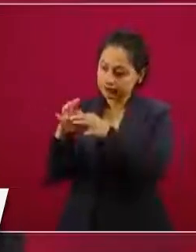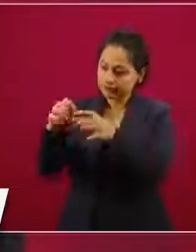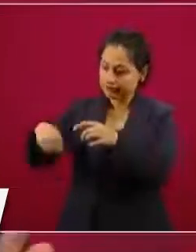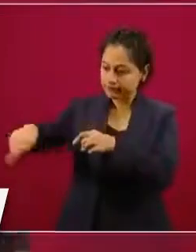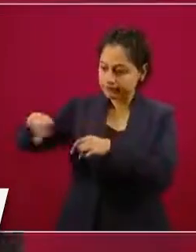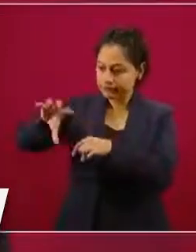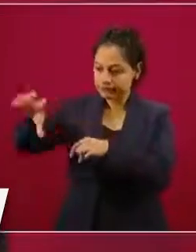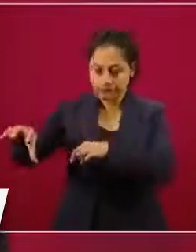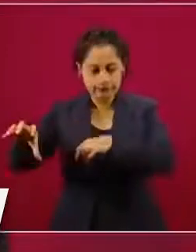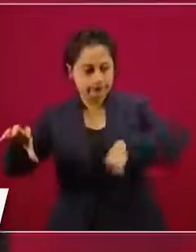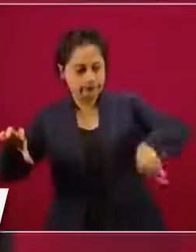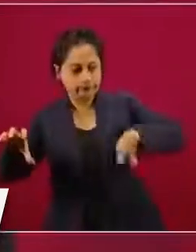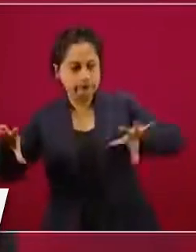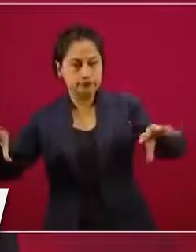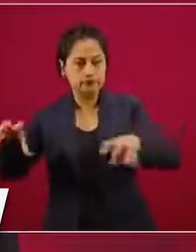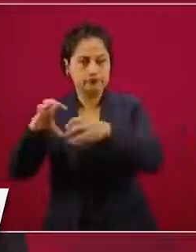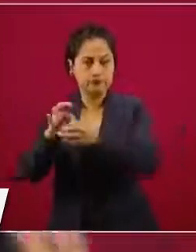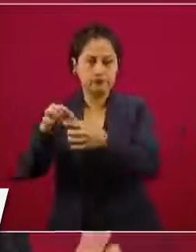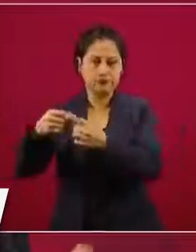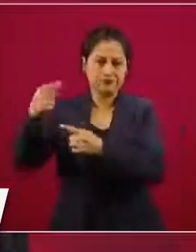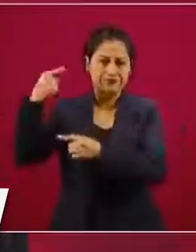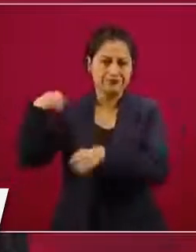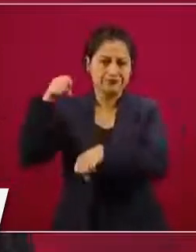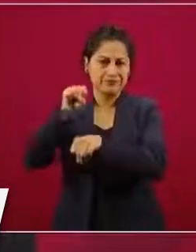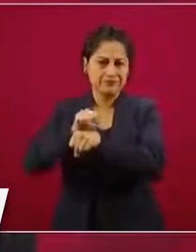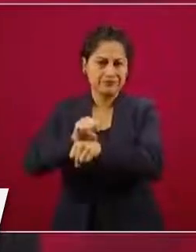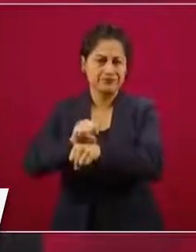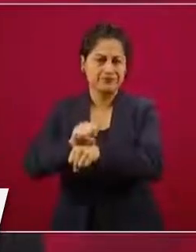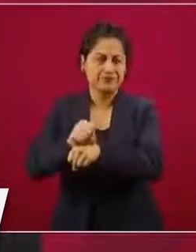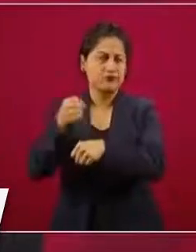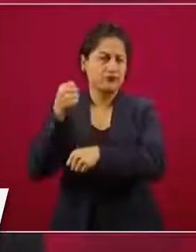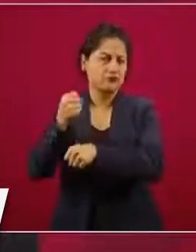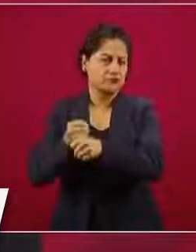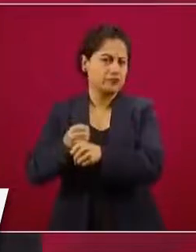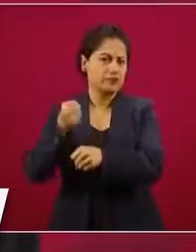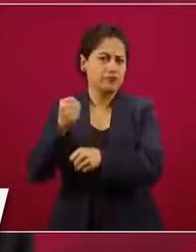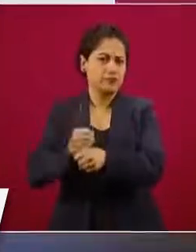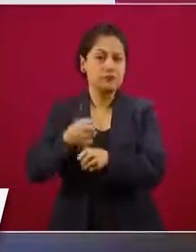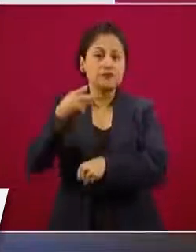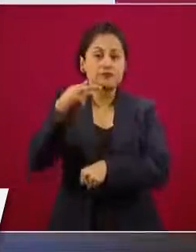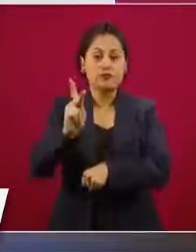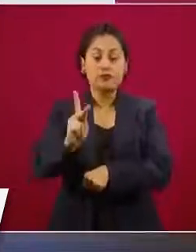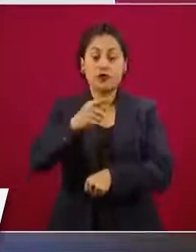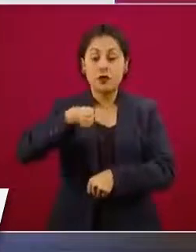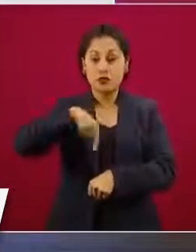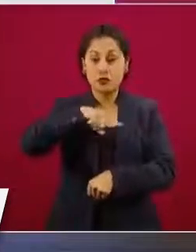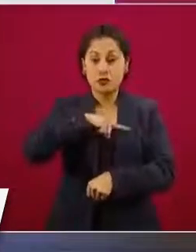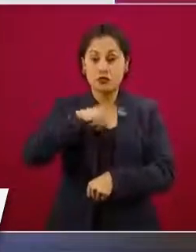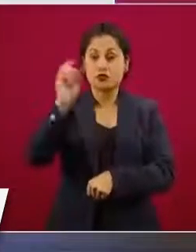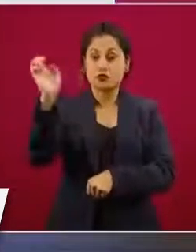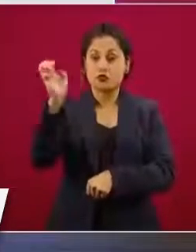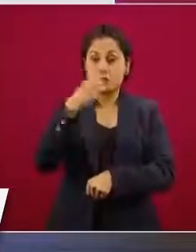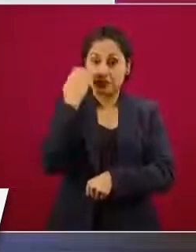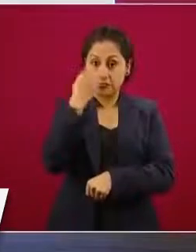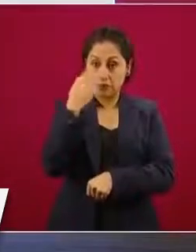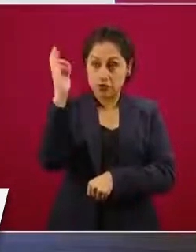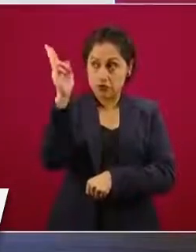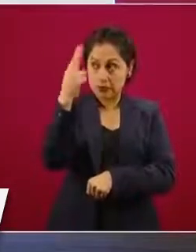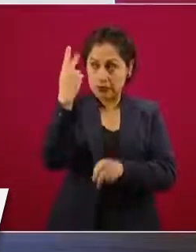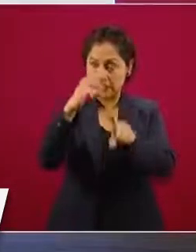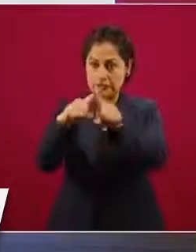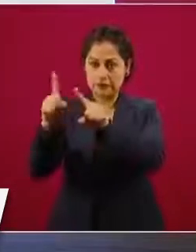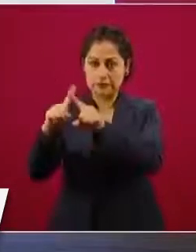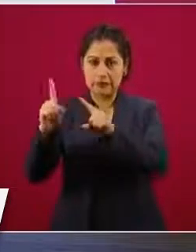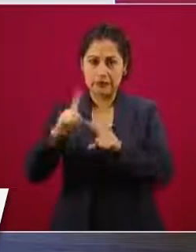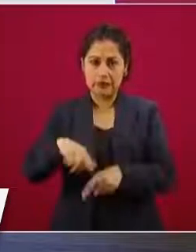Pero también quisiera recalcar desde una plataforma académica y del sector privado que hoy todos tenemos una gran